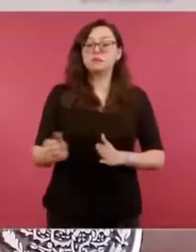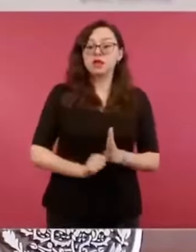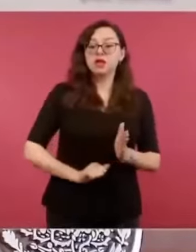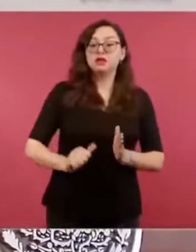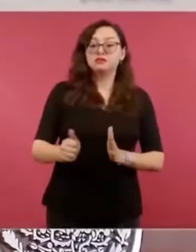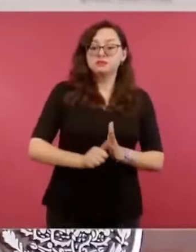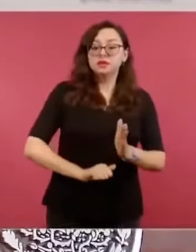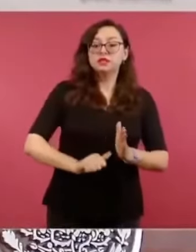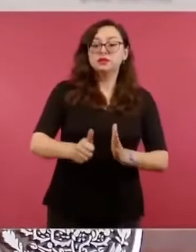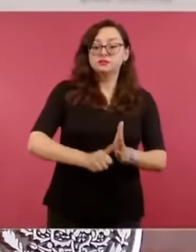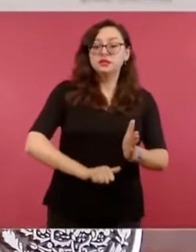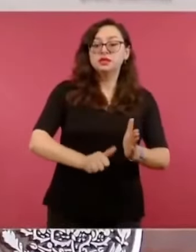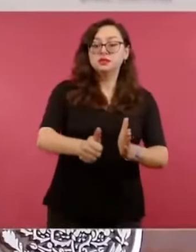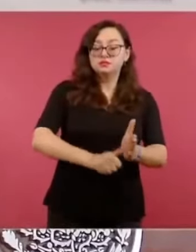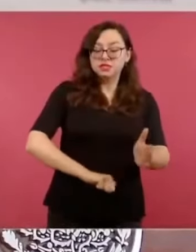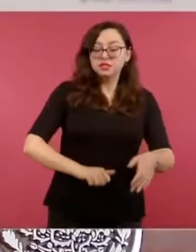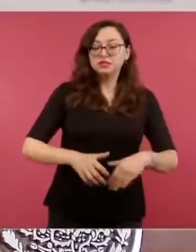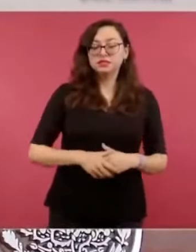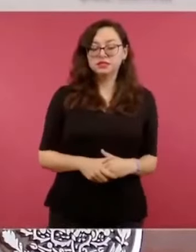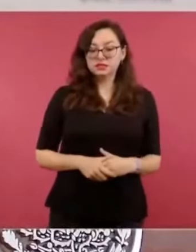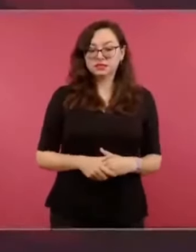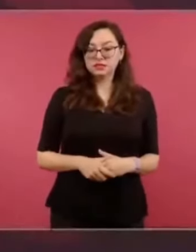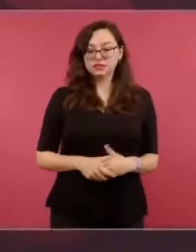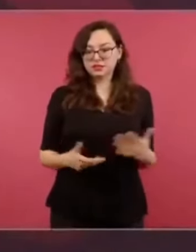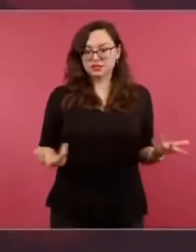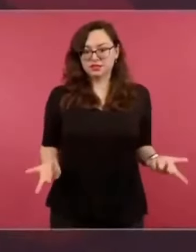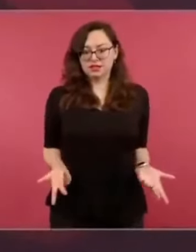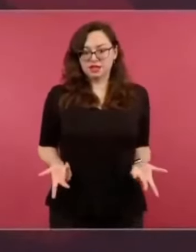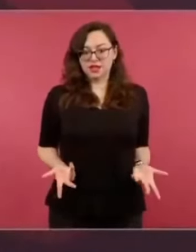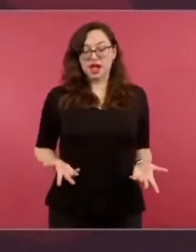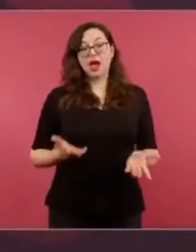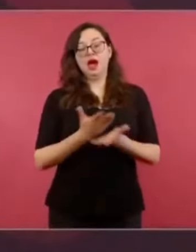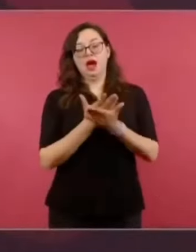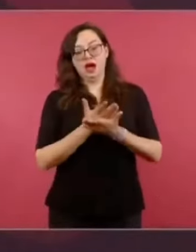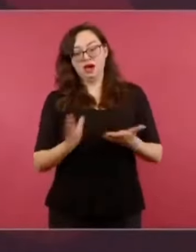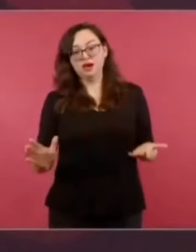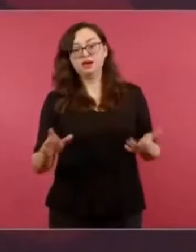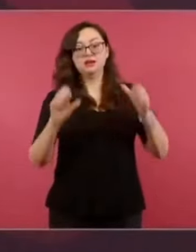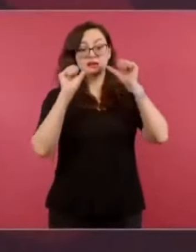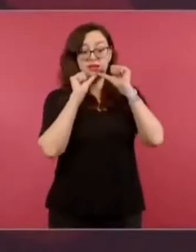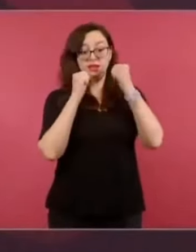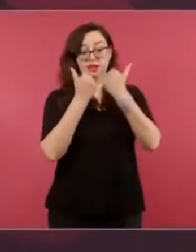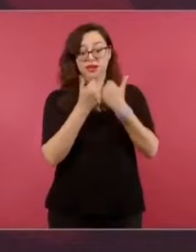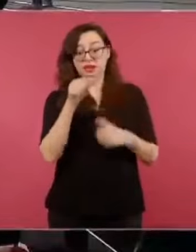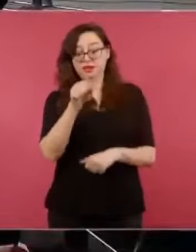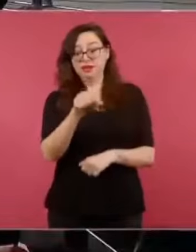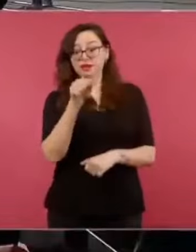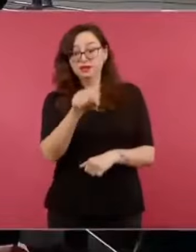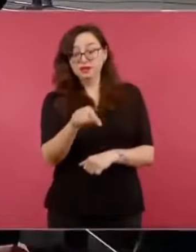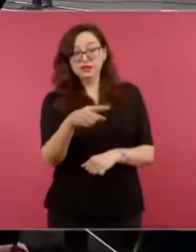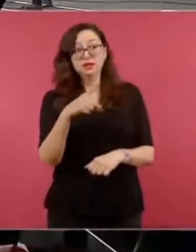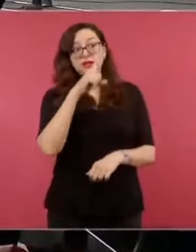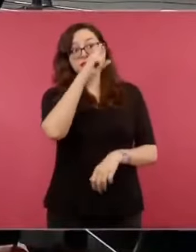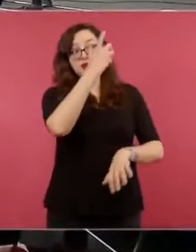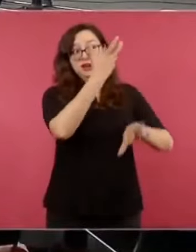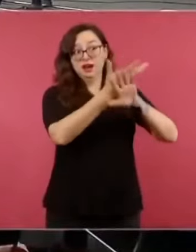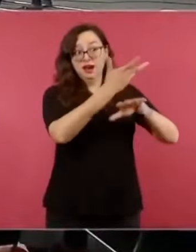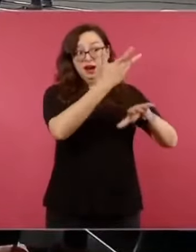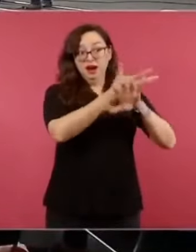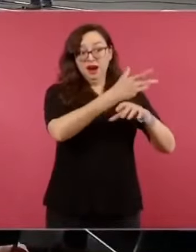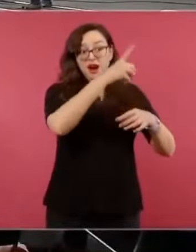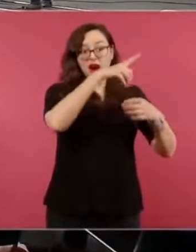recibe donaciones que son